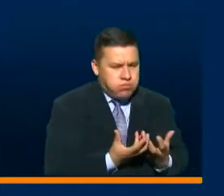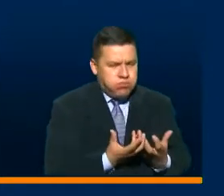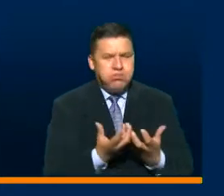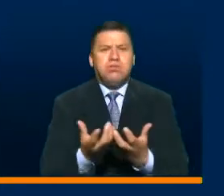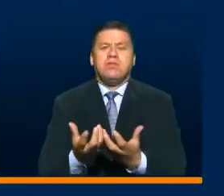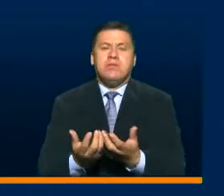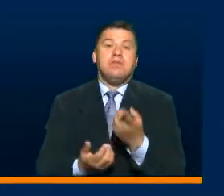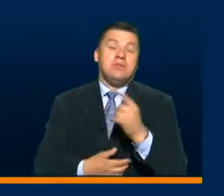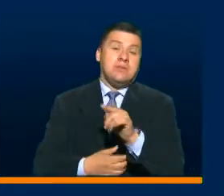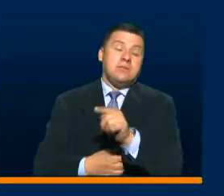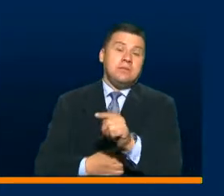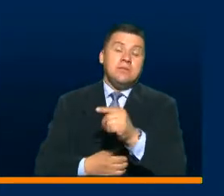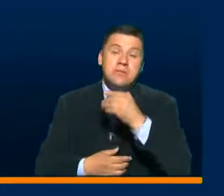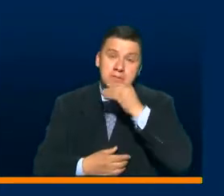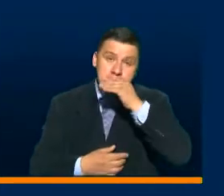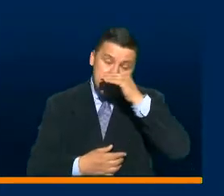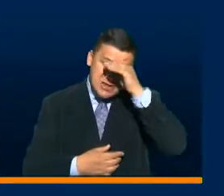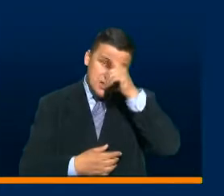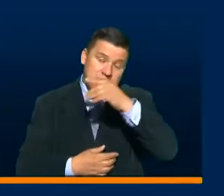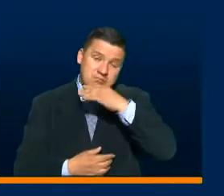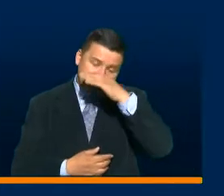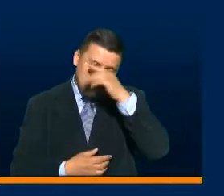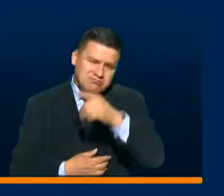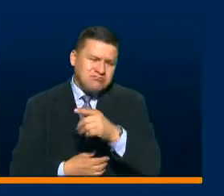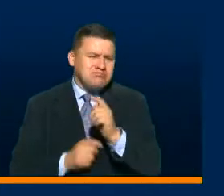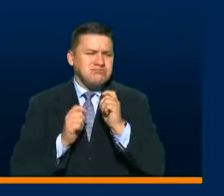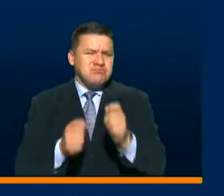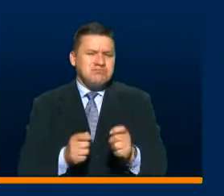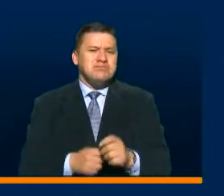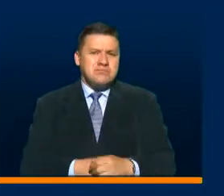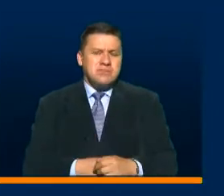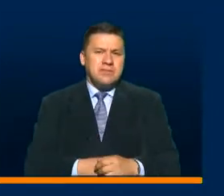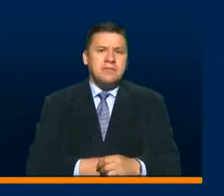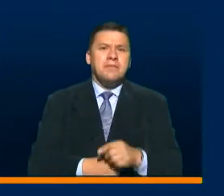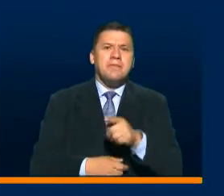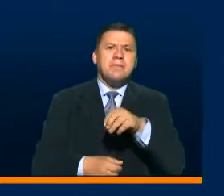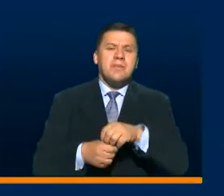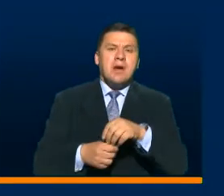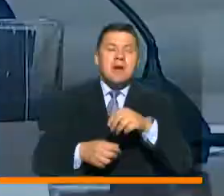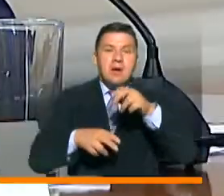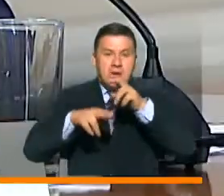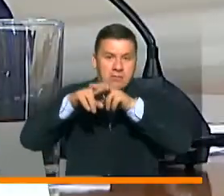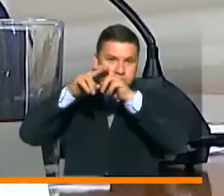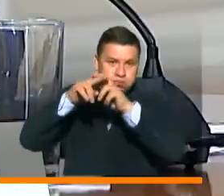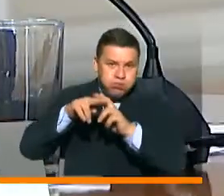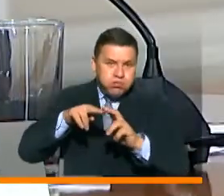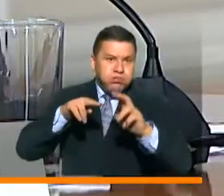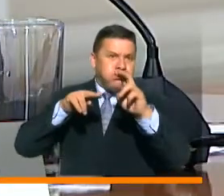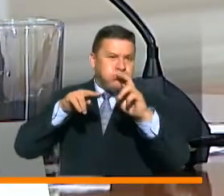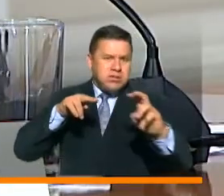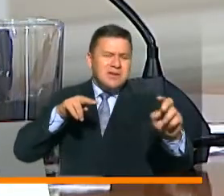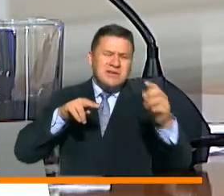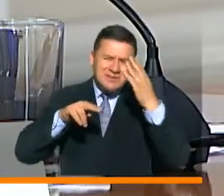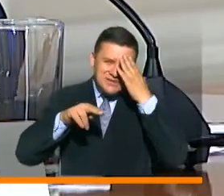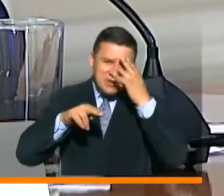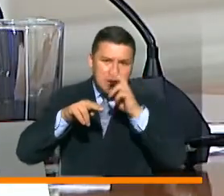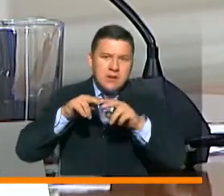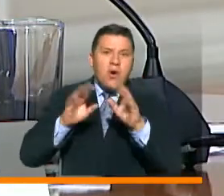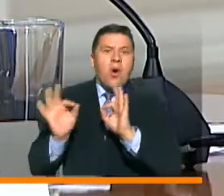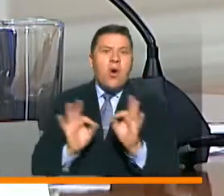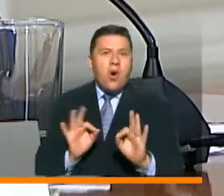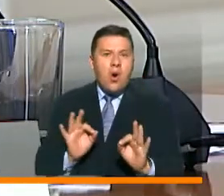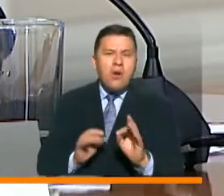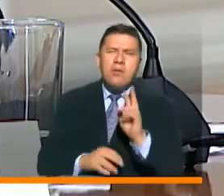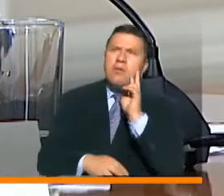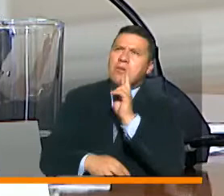Tenemos también en el caso de Medellín lo que han denominado los telescopios de carga, que son unos sistemas que permiten